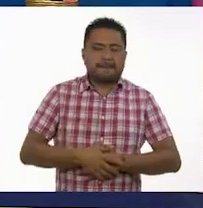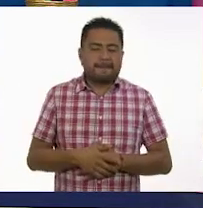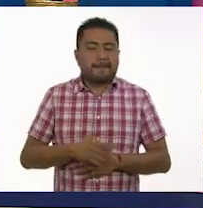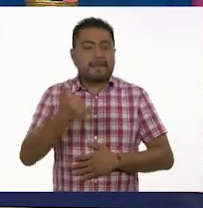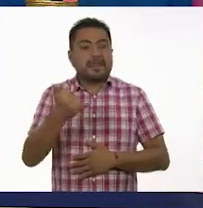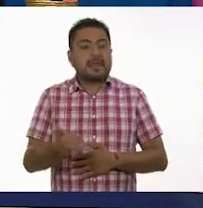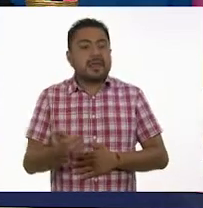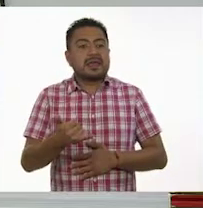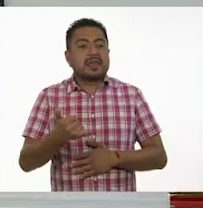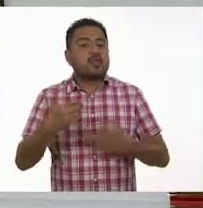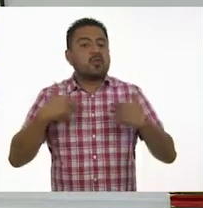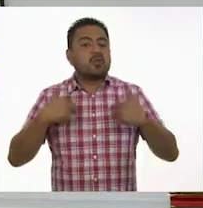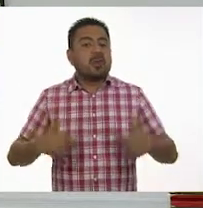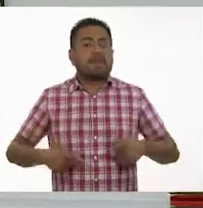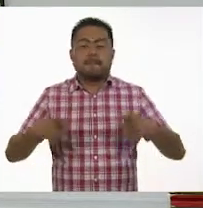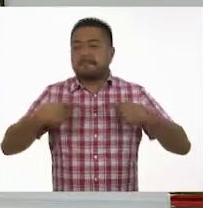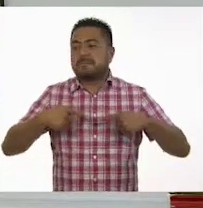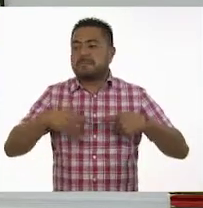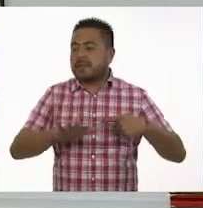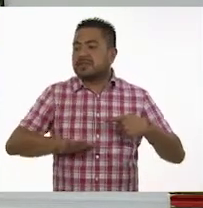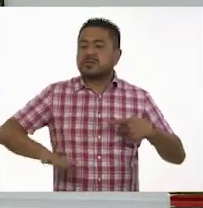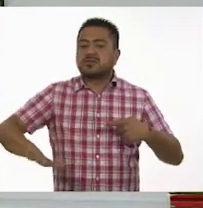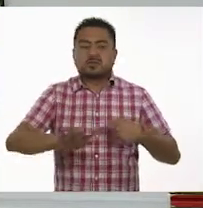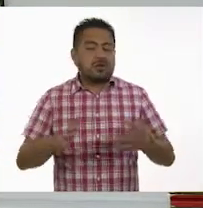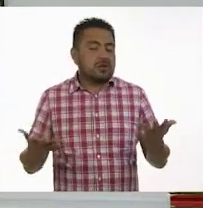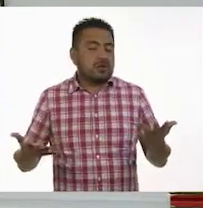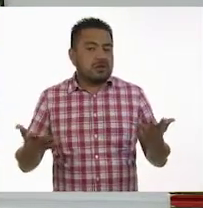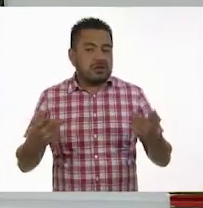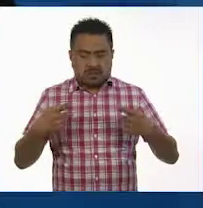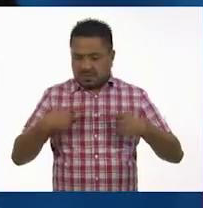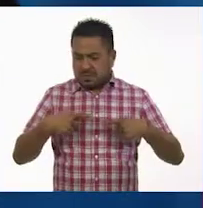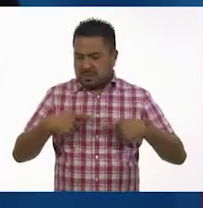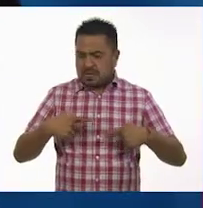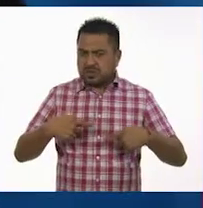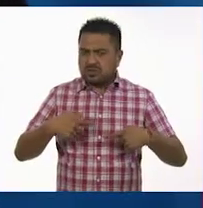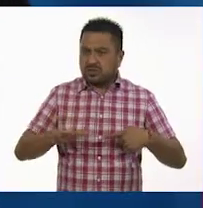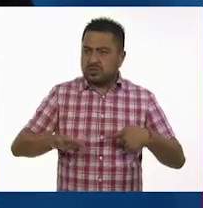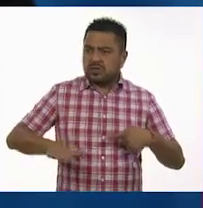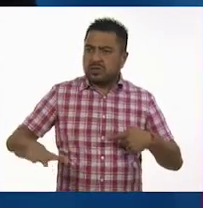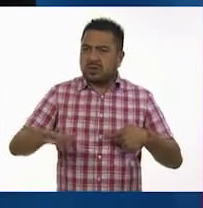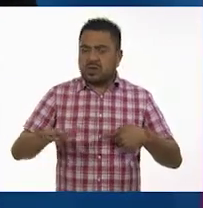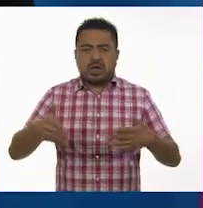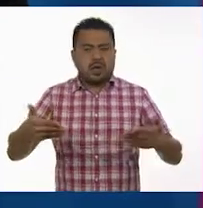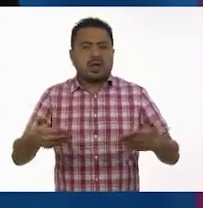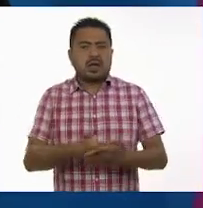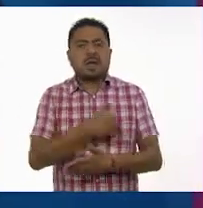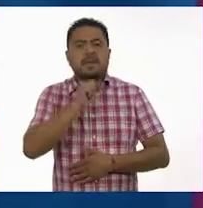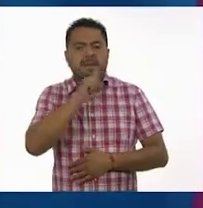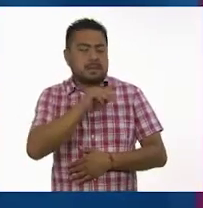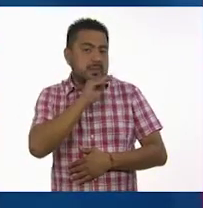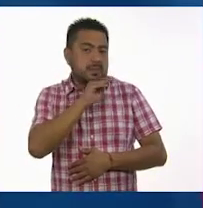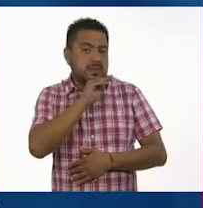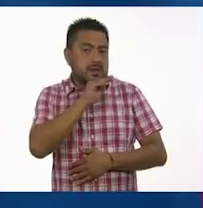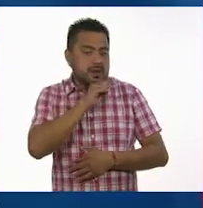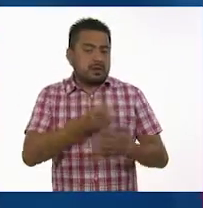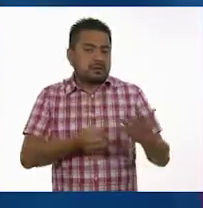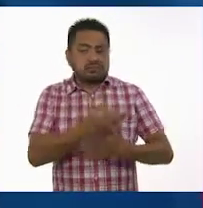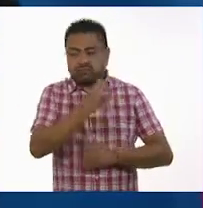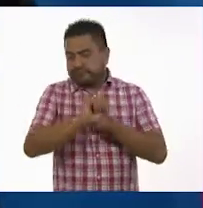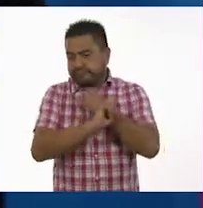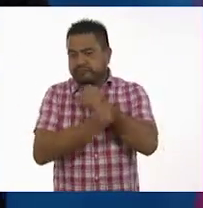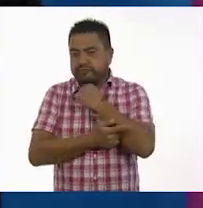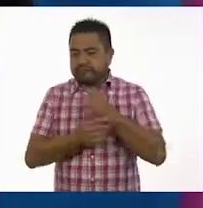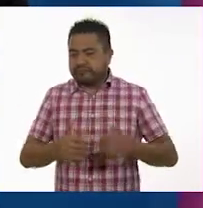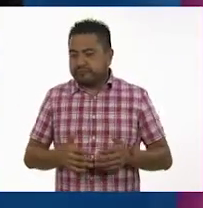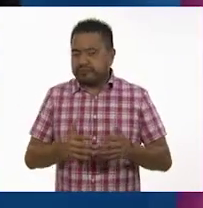Y los seres humanos. Los seres humanos nacen también de la madre, maestro. Directamente. Entonces también